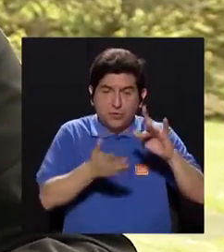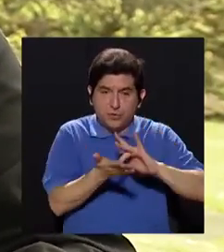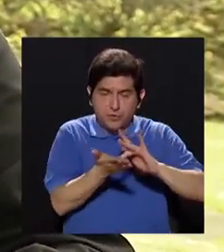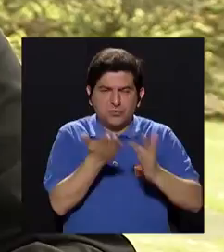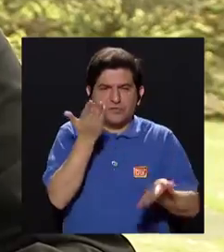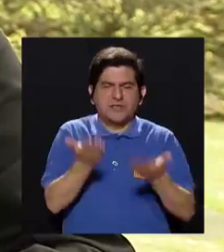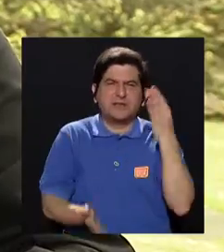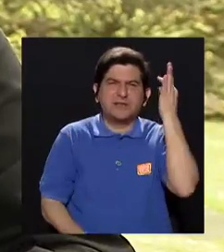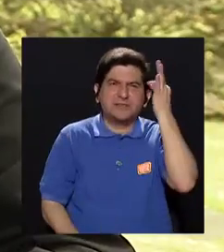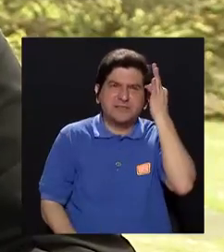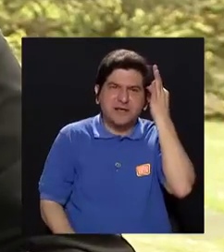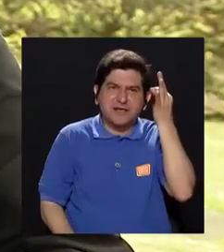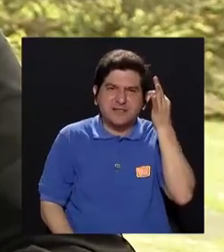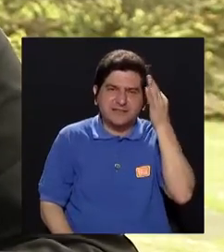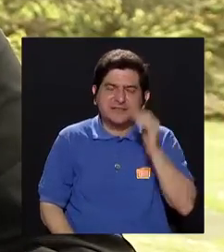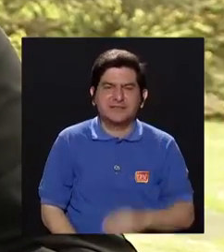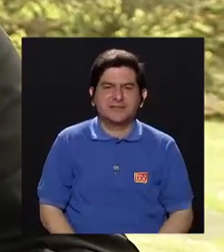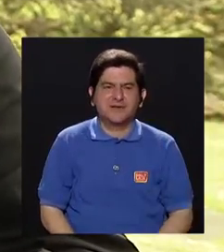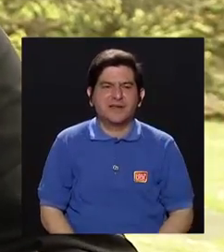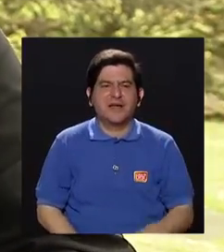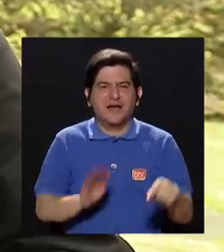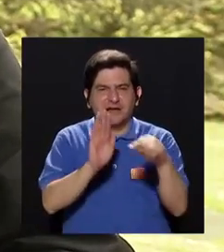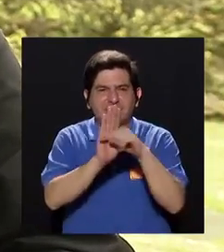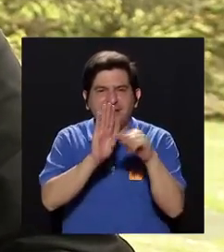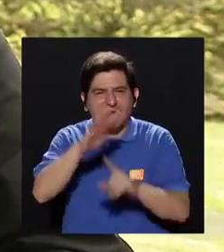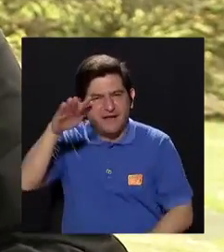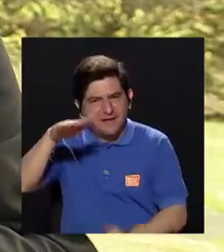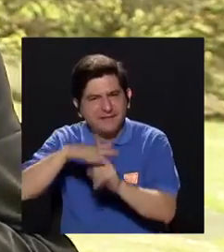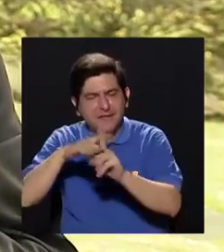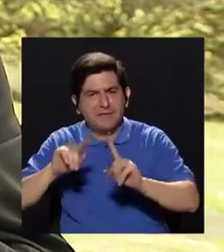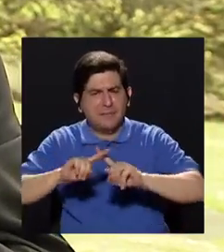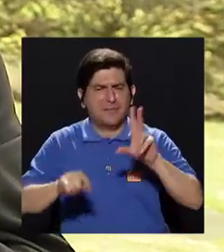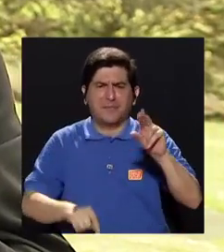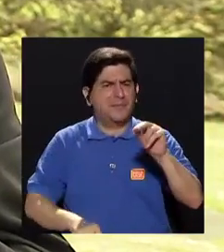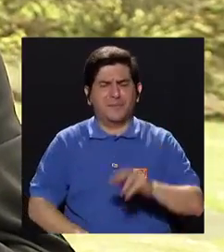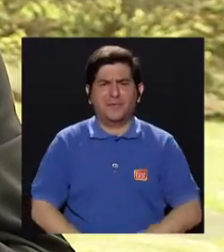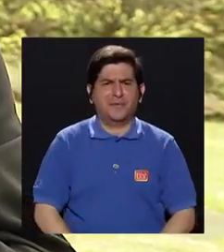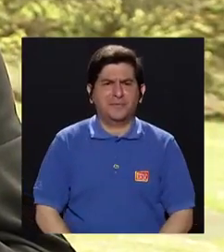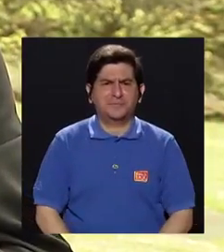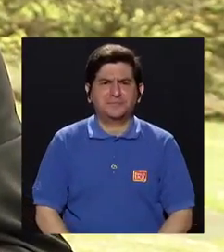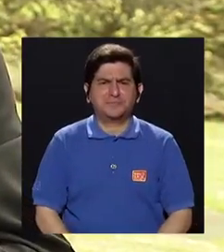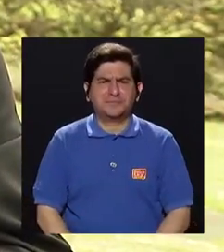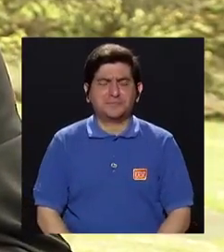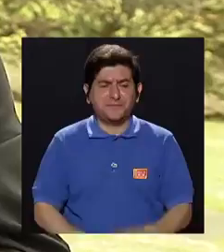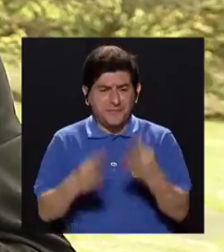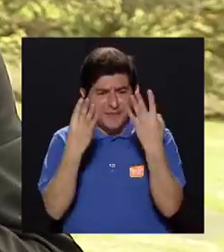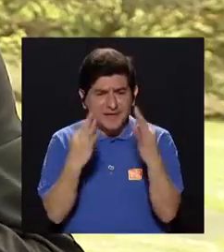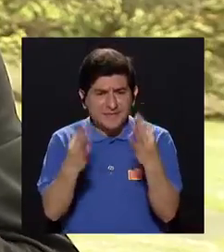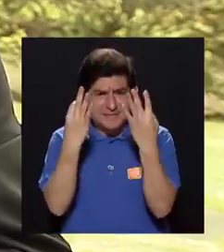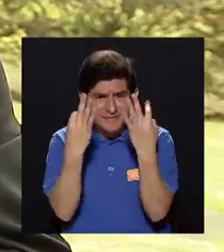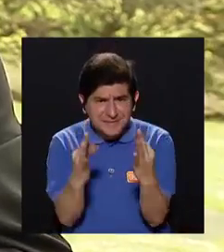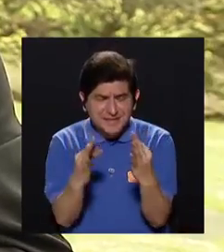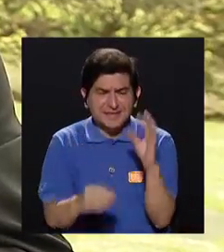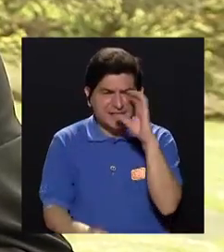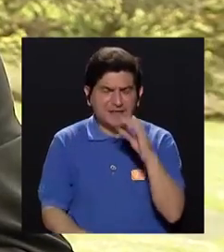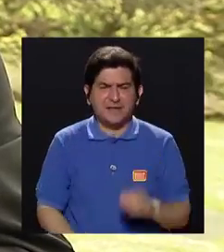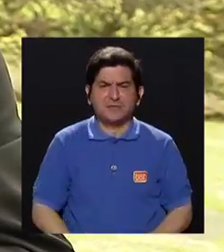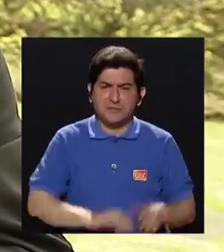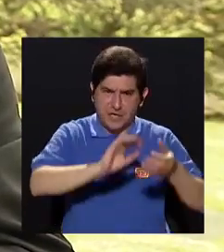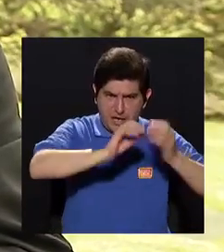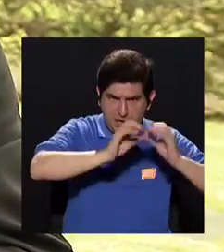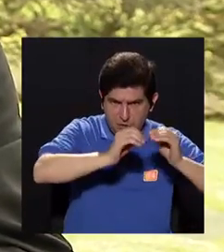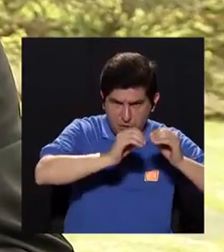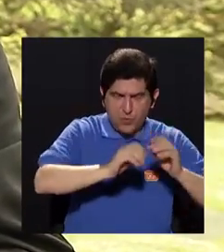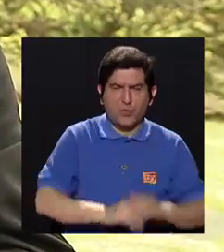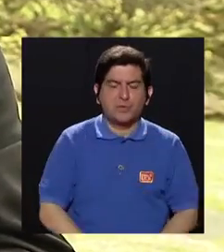tal vez un carácter negativo, pero no necesariamente tiene que hacerlo, y por eso se trata de buscar el número, porque